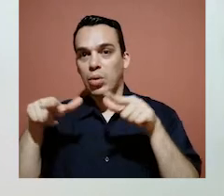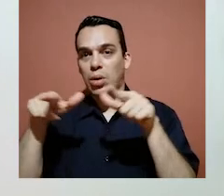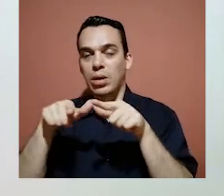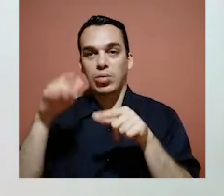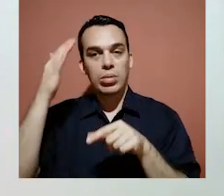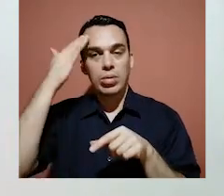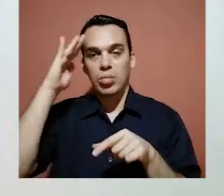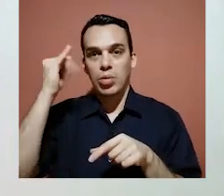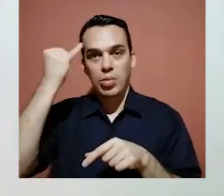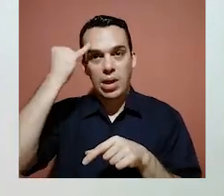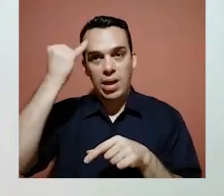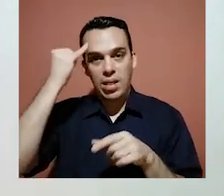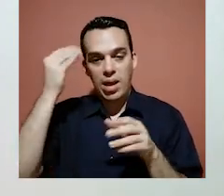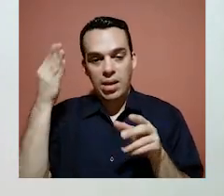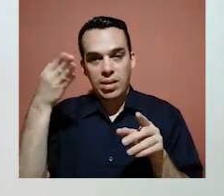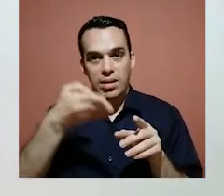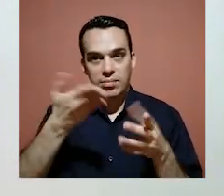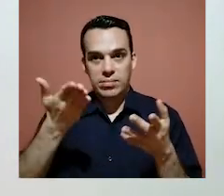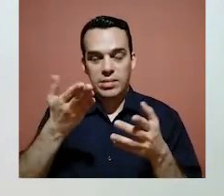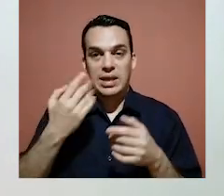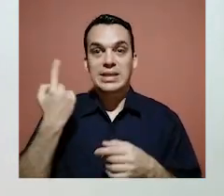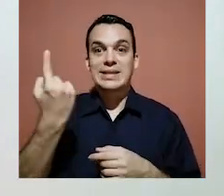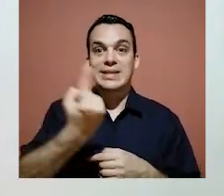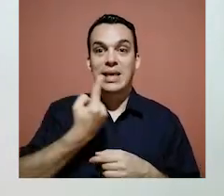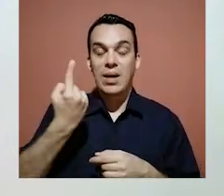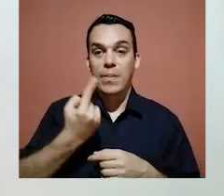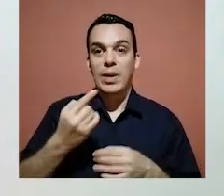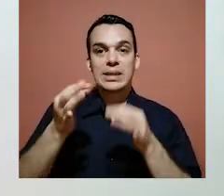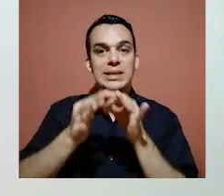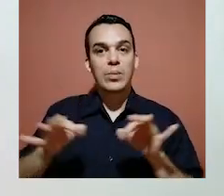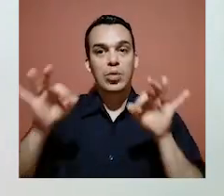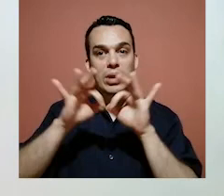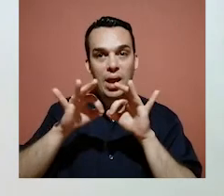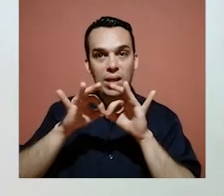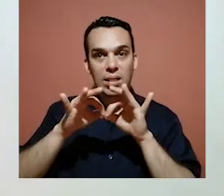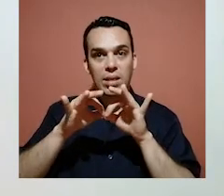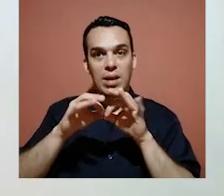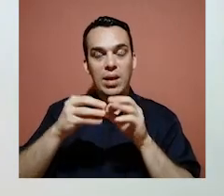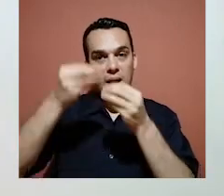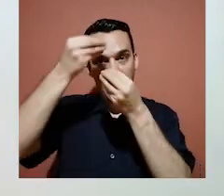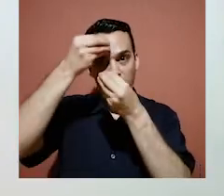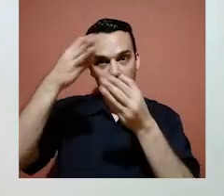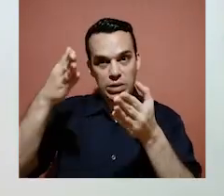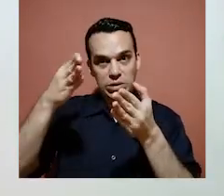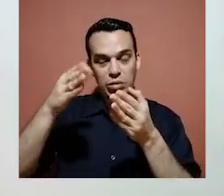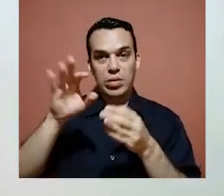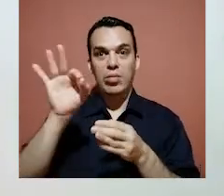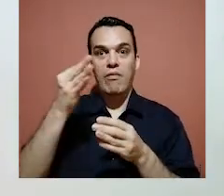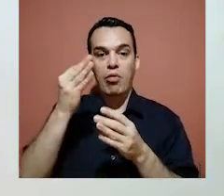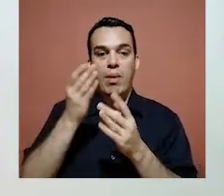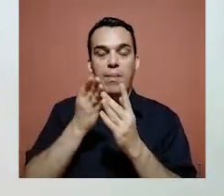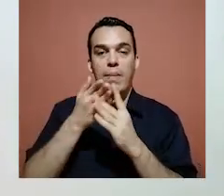lugar y no podemos darle la debida atención. Siempre es importante también dejar los datos un medio